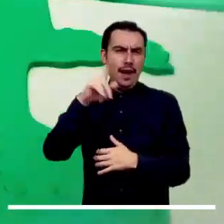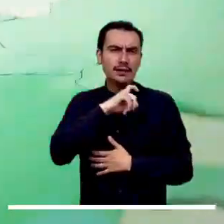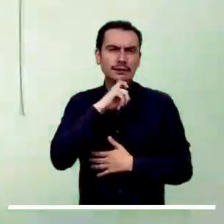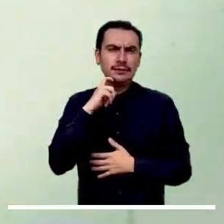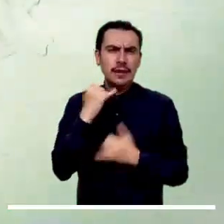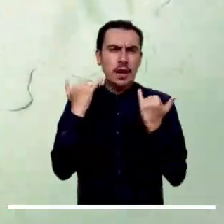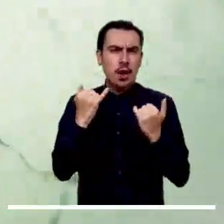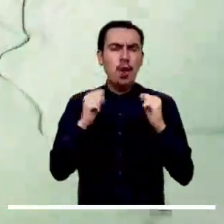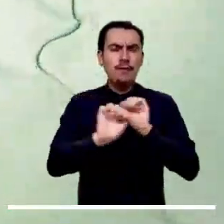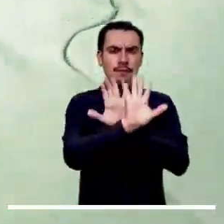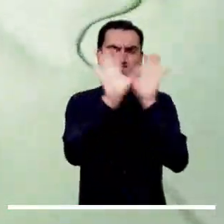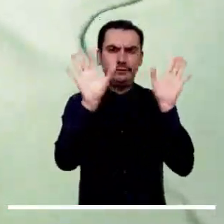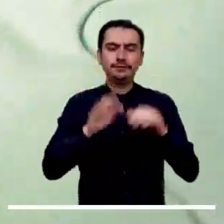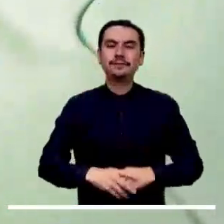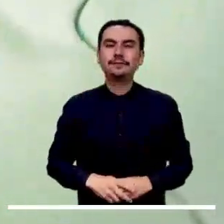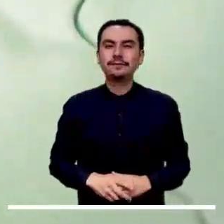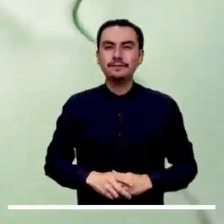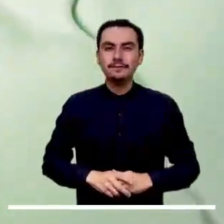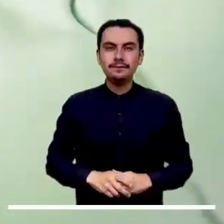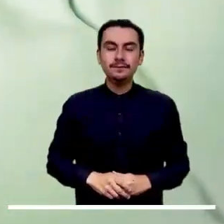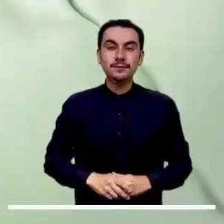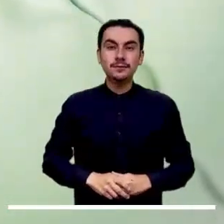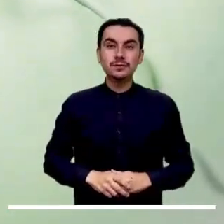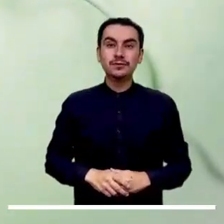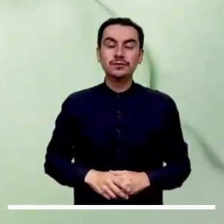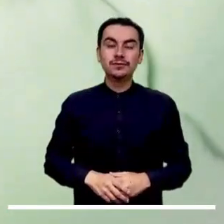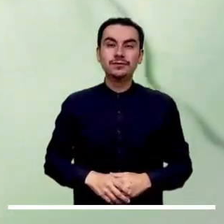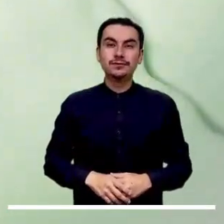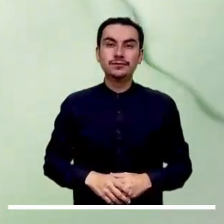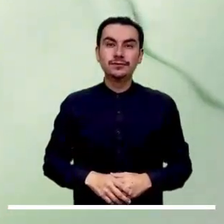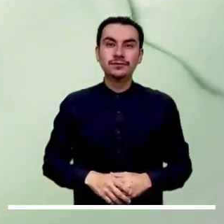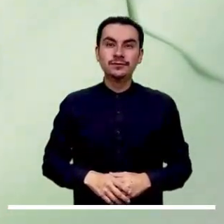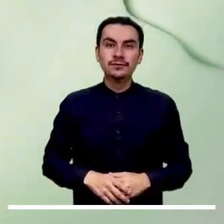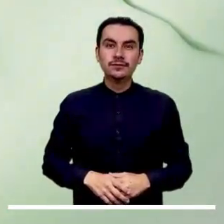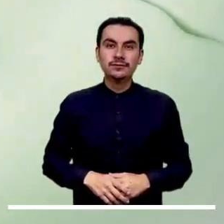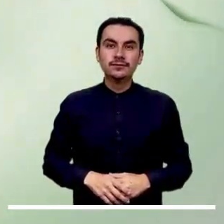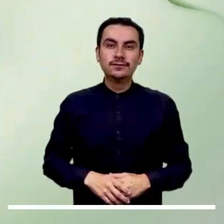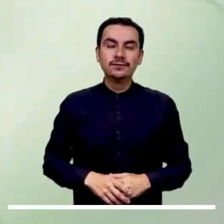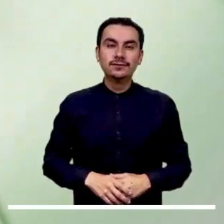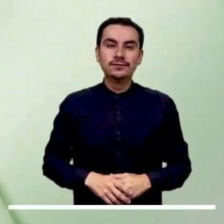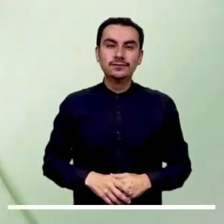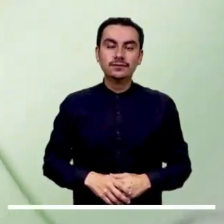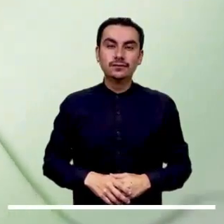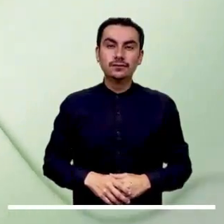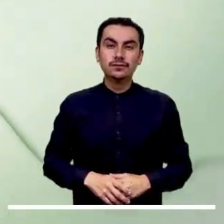Bogotá tendremos una mañana con lluvias ligeras y con condiciones mayormente nubladas.